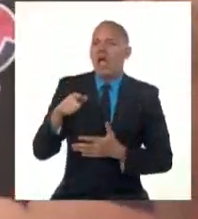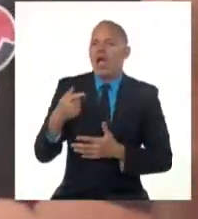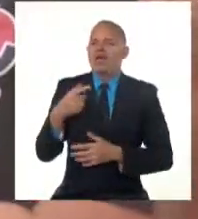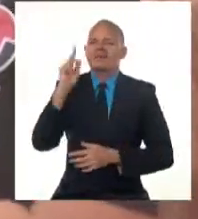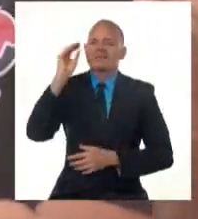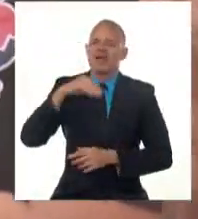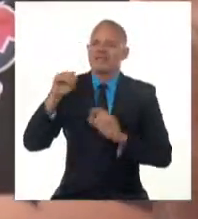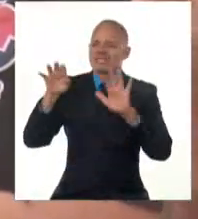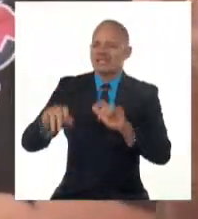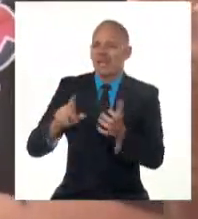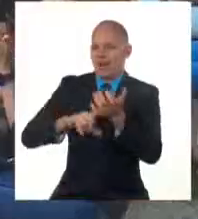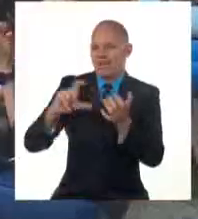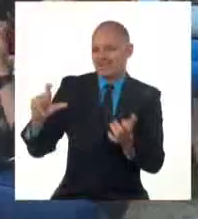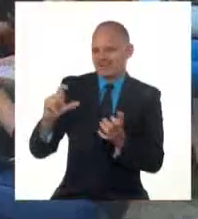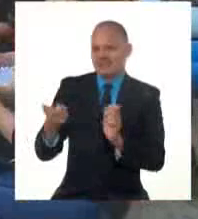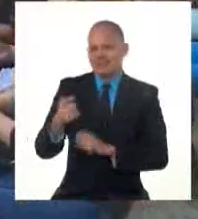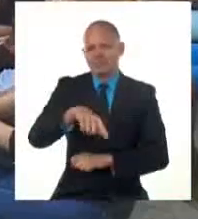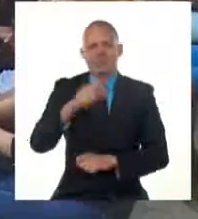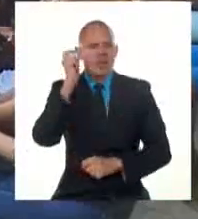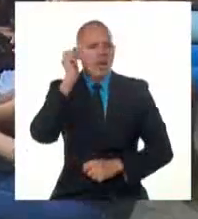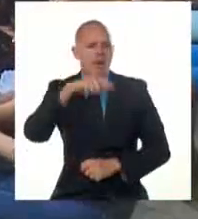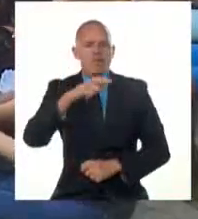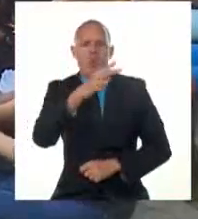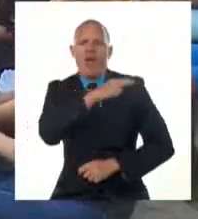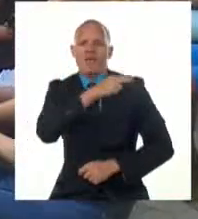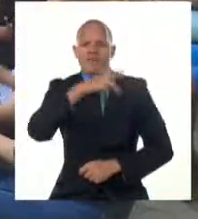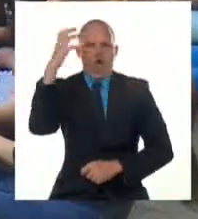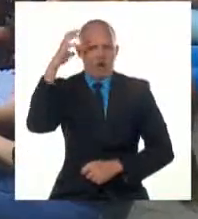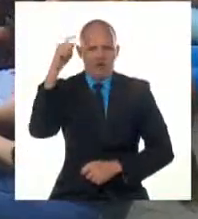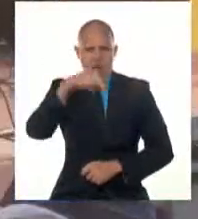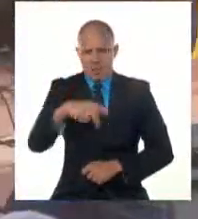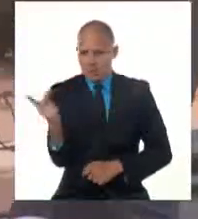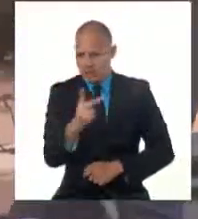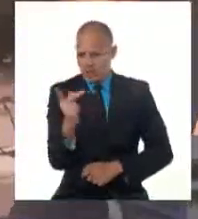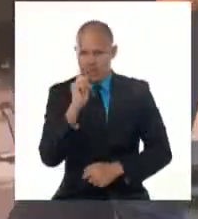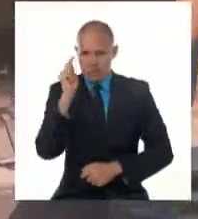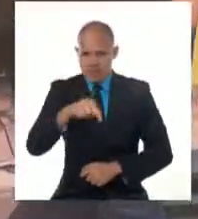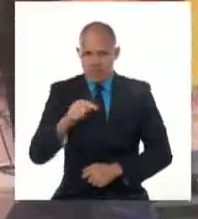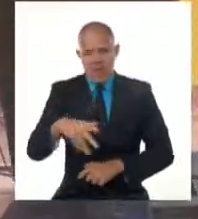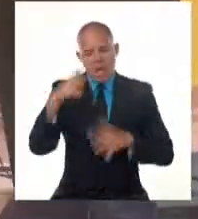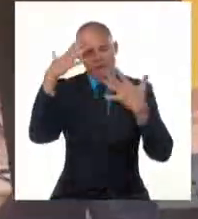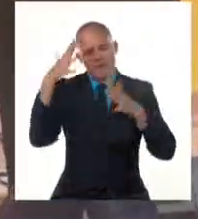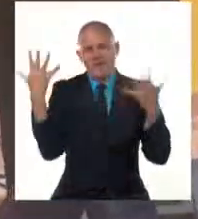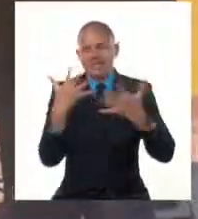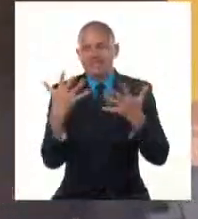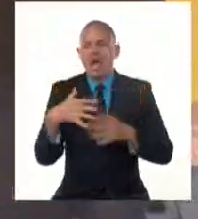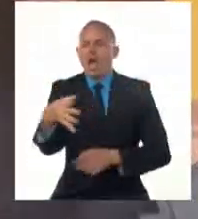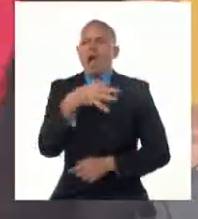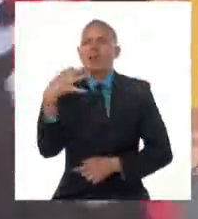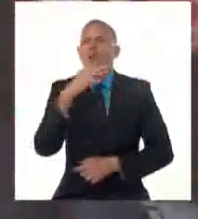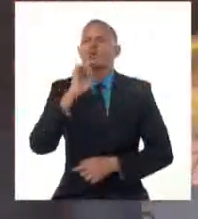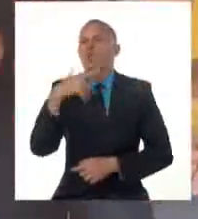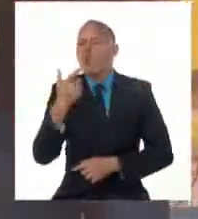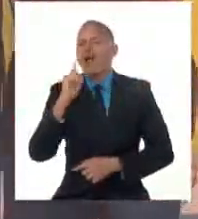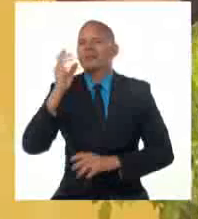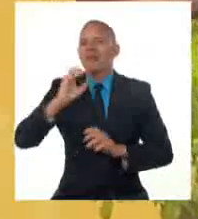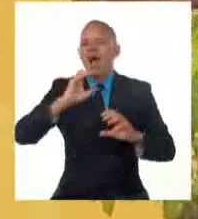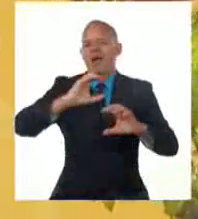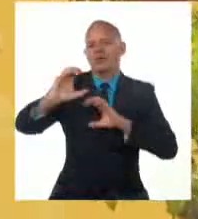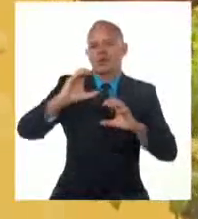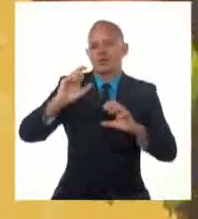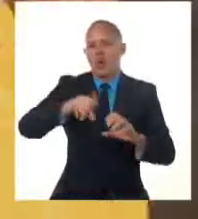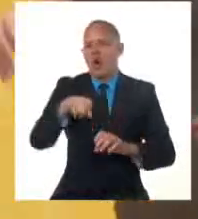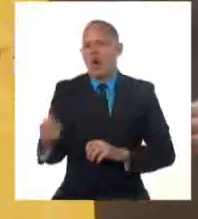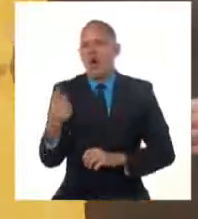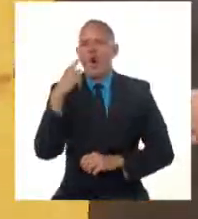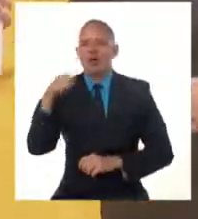Granma, y Yanexi Terri Gutiérrez, gobernadora, se reconocieron a los municipios de Manzanillo y Cautocristo por los resultados que logran en el orden